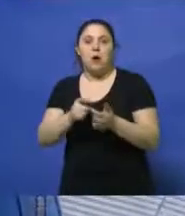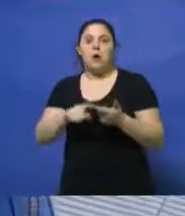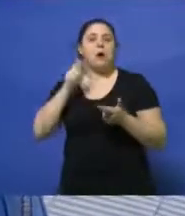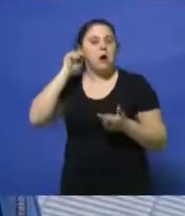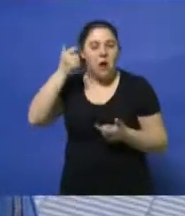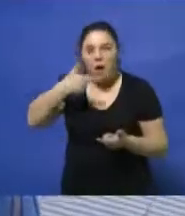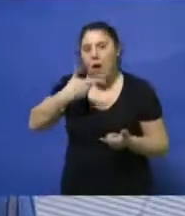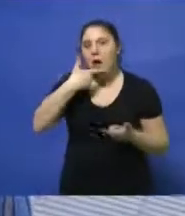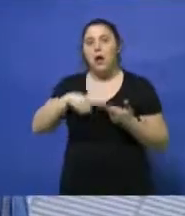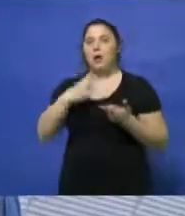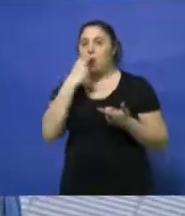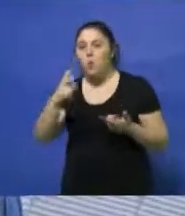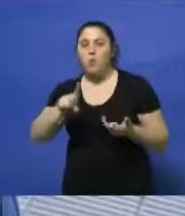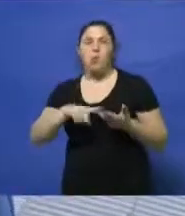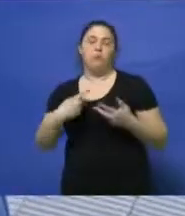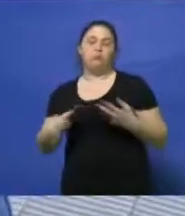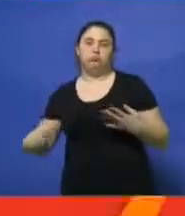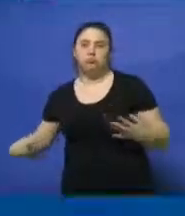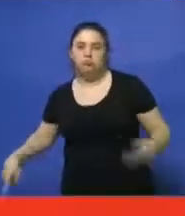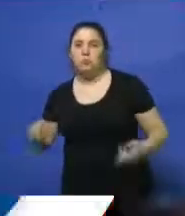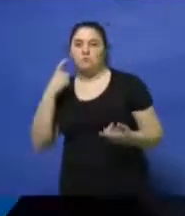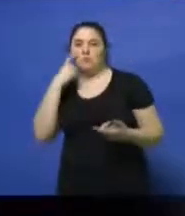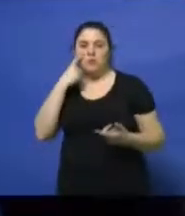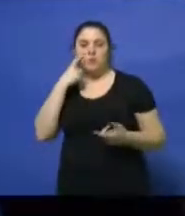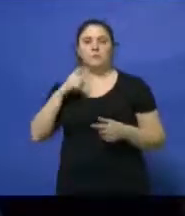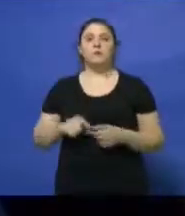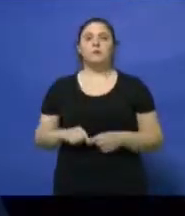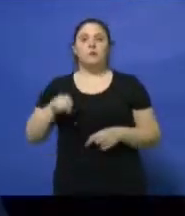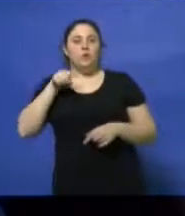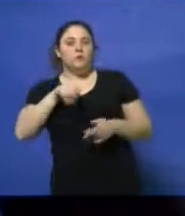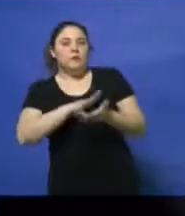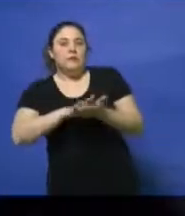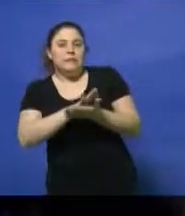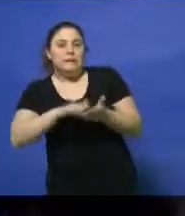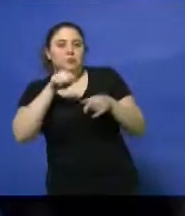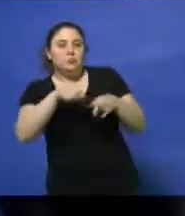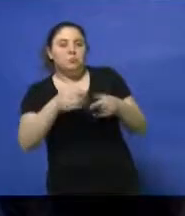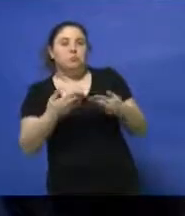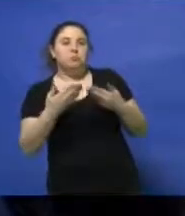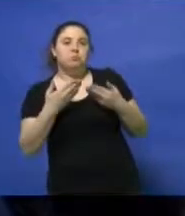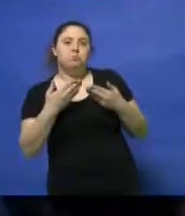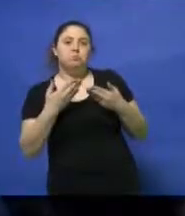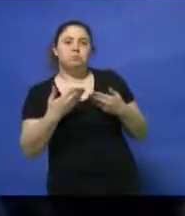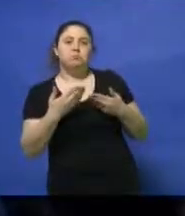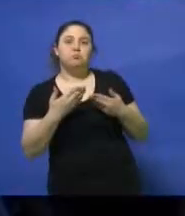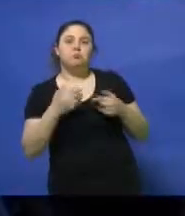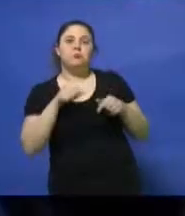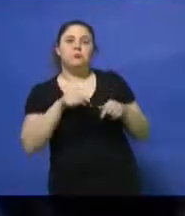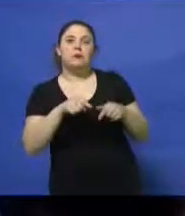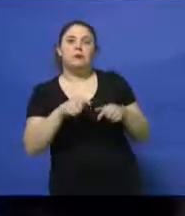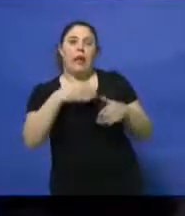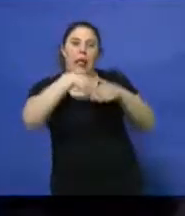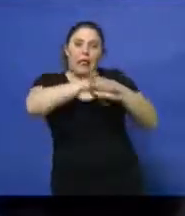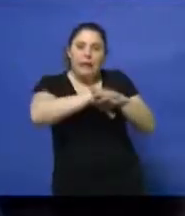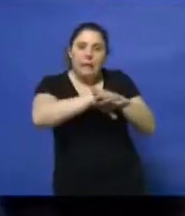gas, lo que sale la luz, lo que sale todo, el municipio. ¿En su caso particular, digamos, tiene la posibilidad de poder ahorrar,